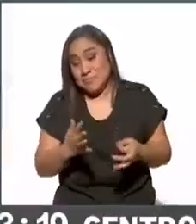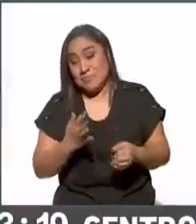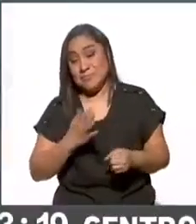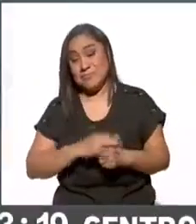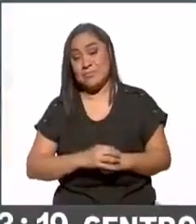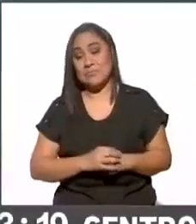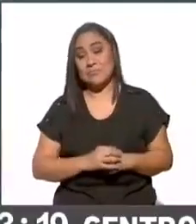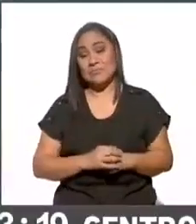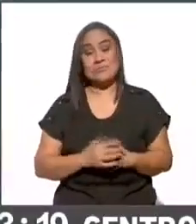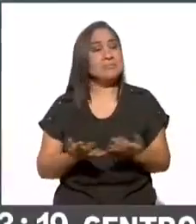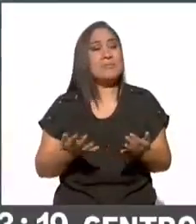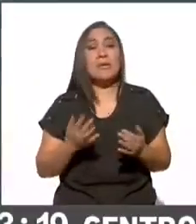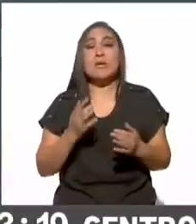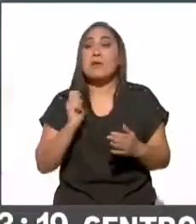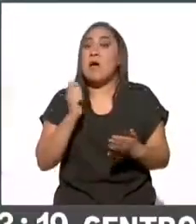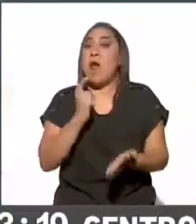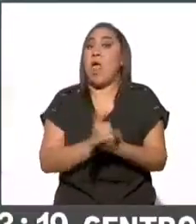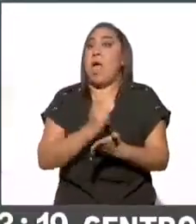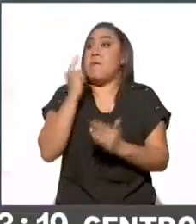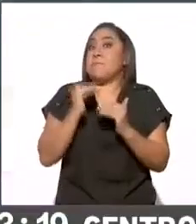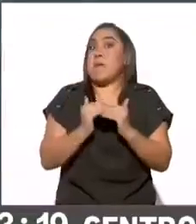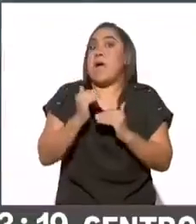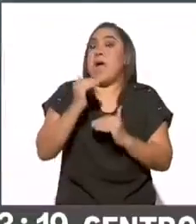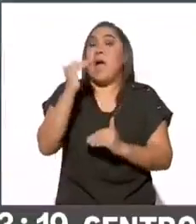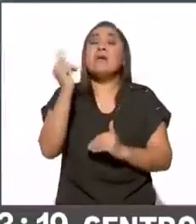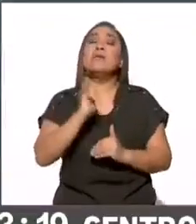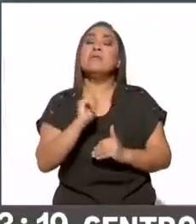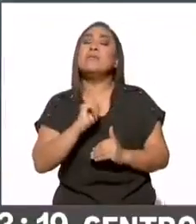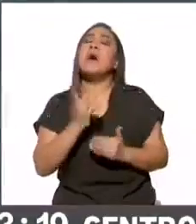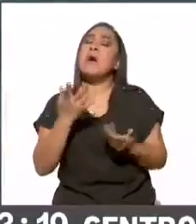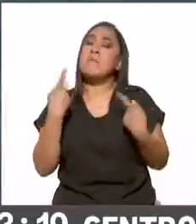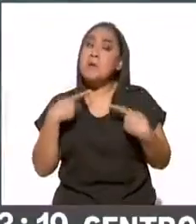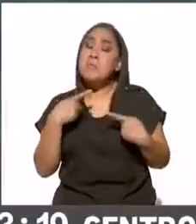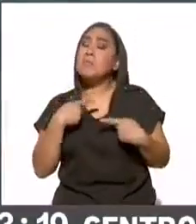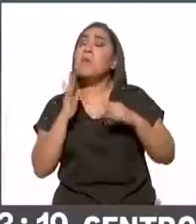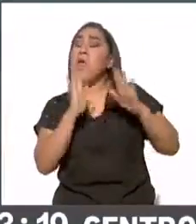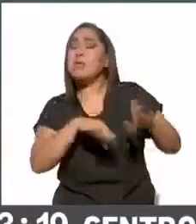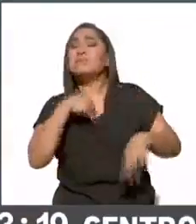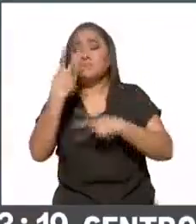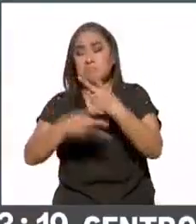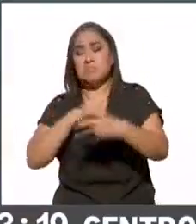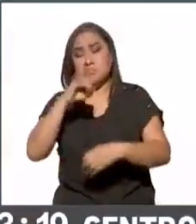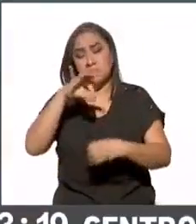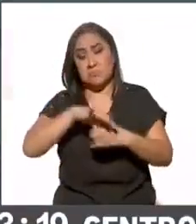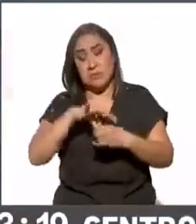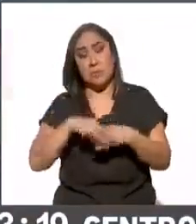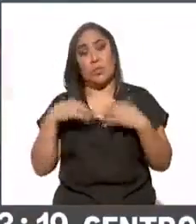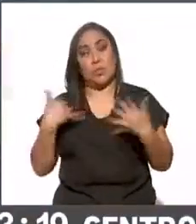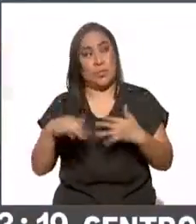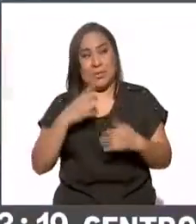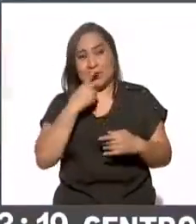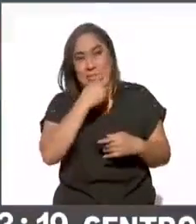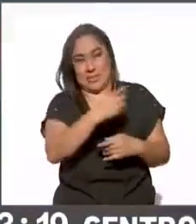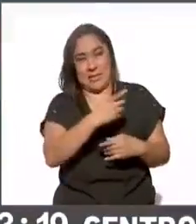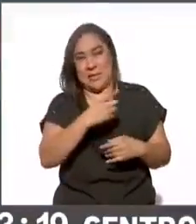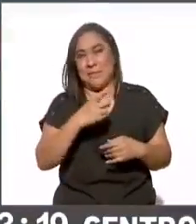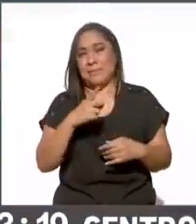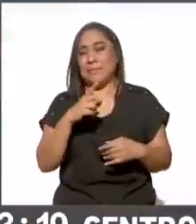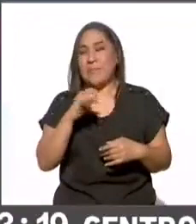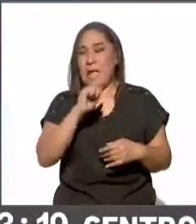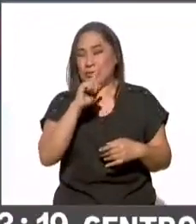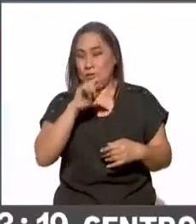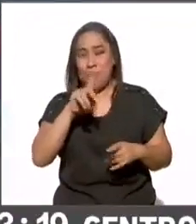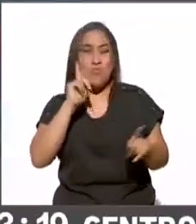no pasó a mayores, no desincentivó a las personas a ir a votar. Hemos visto una participación, ya lo mencionaba Azul Lalsaga,